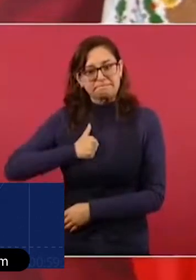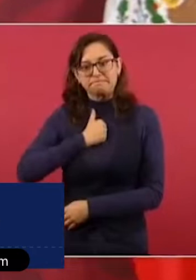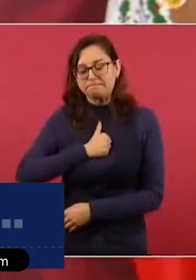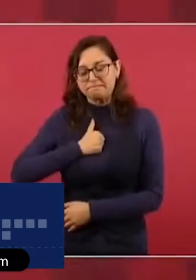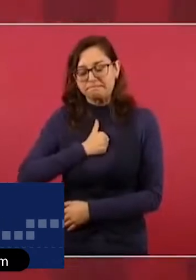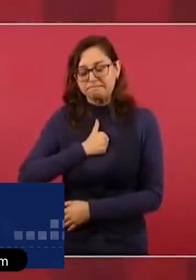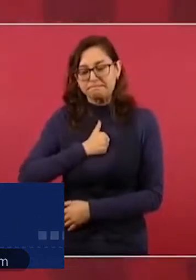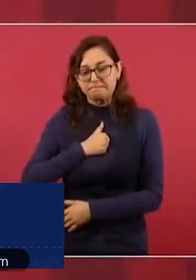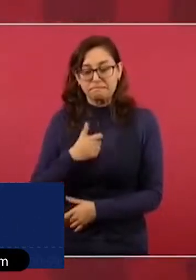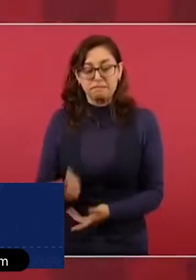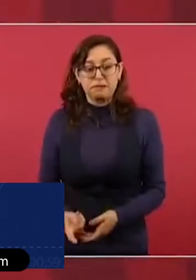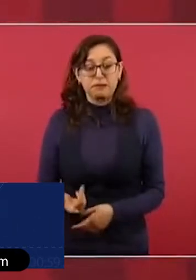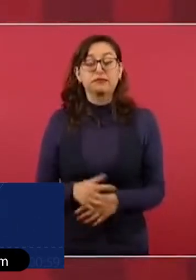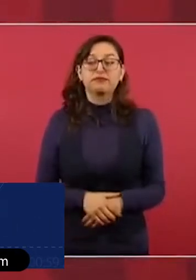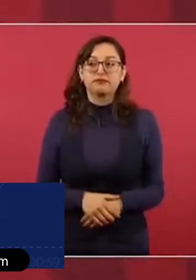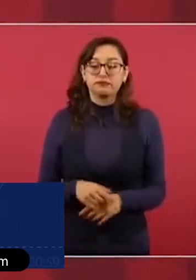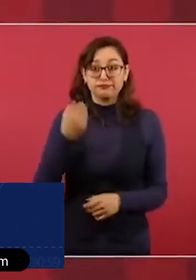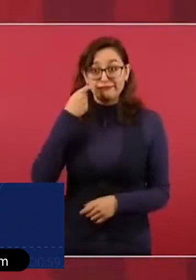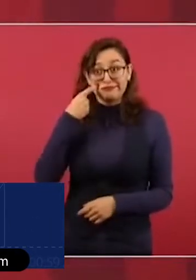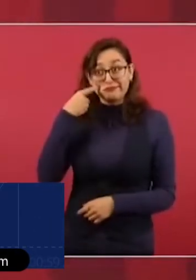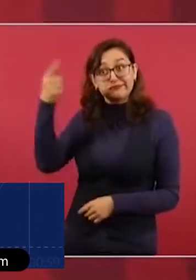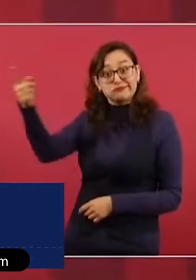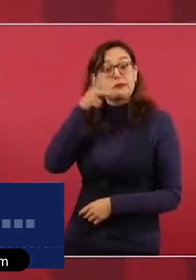fue el Papa Francisco.